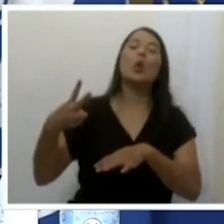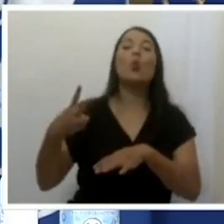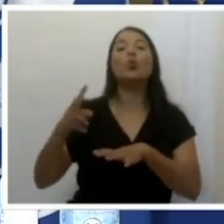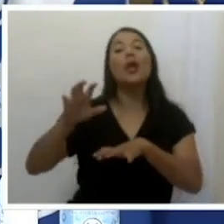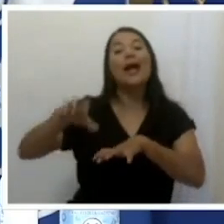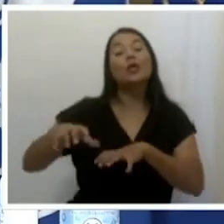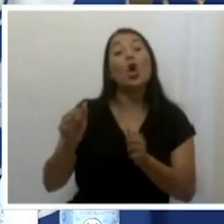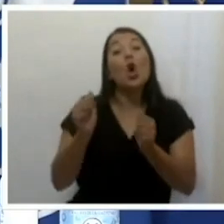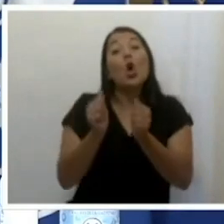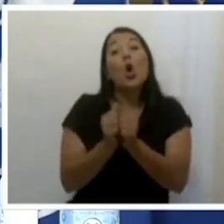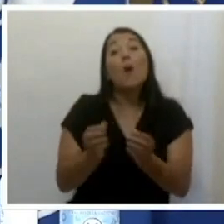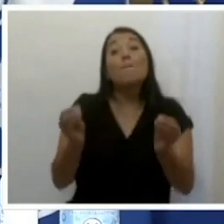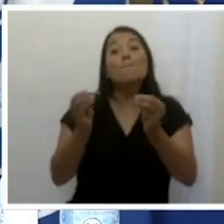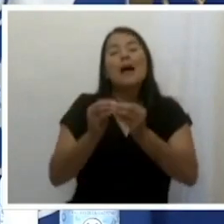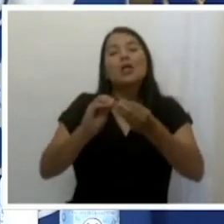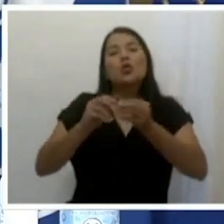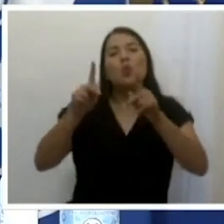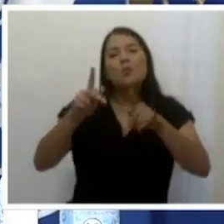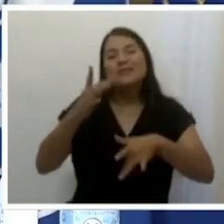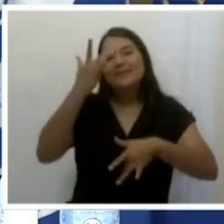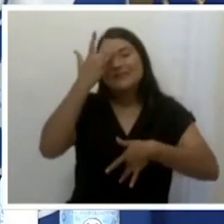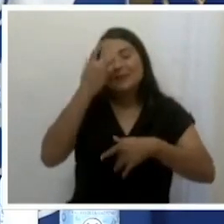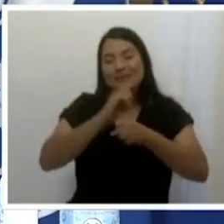número de casos COVID-19.